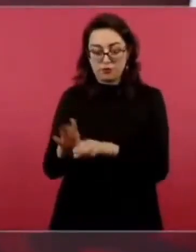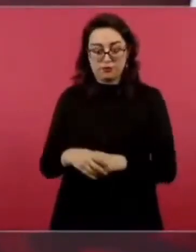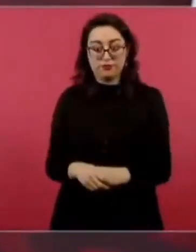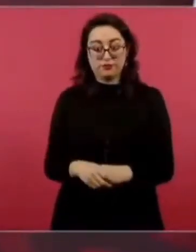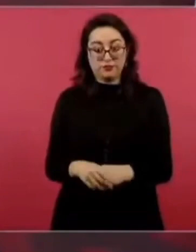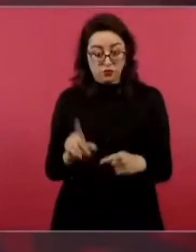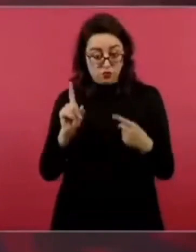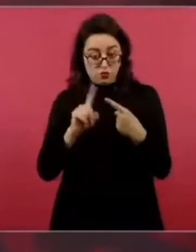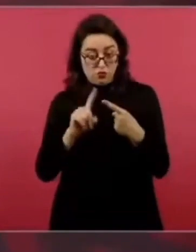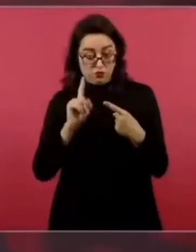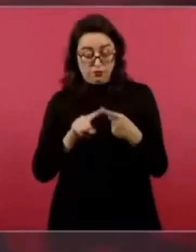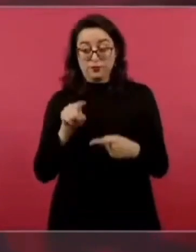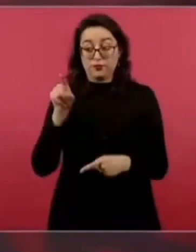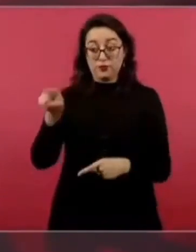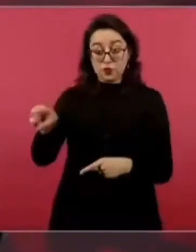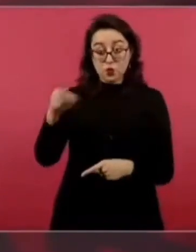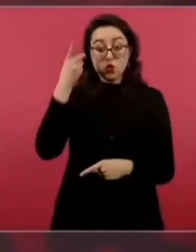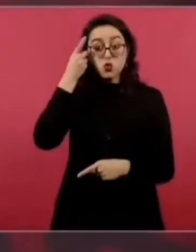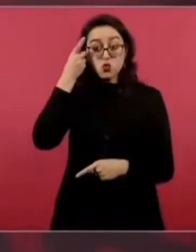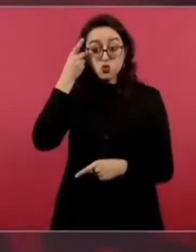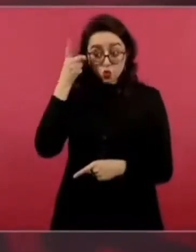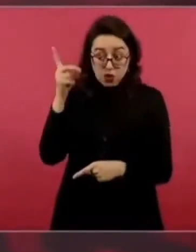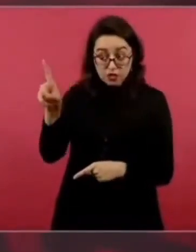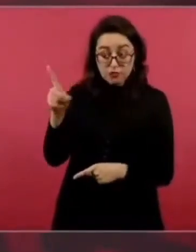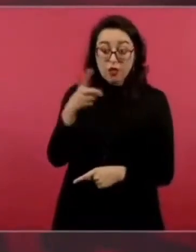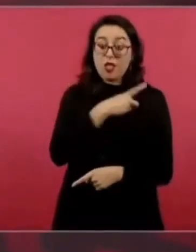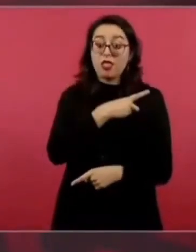acepte